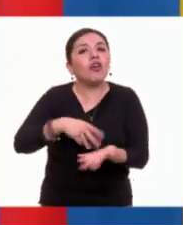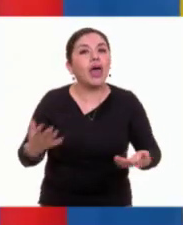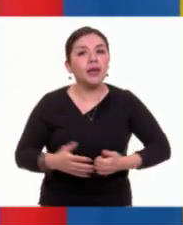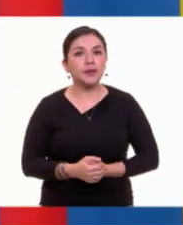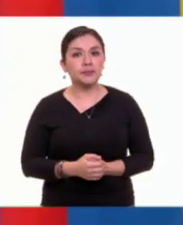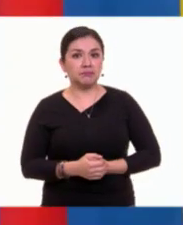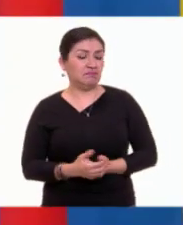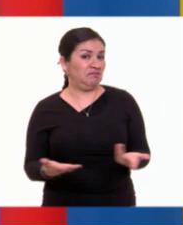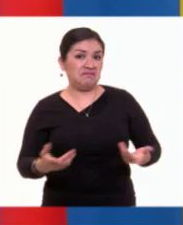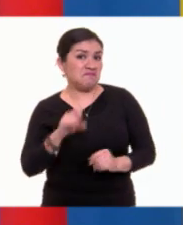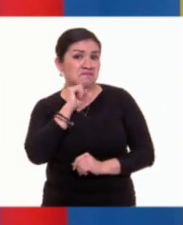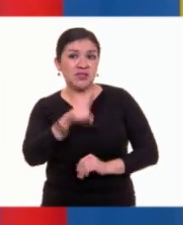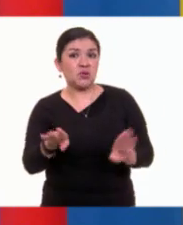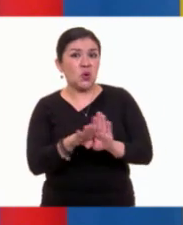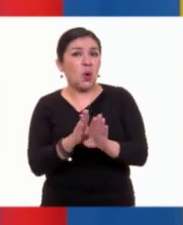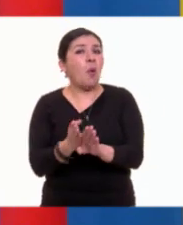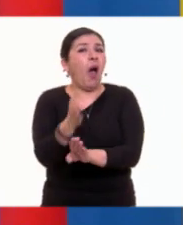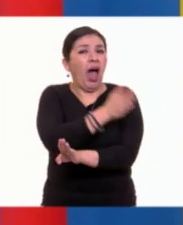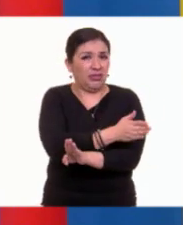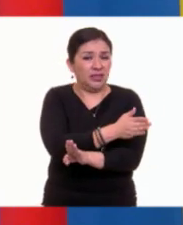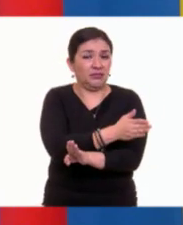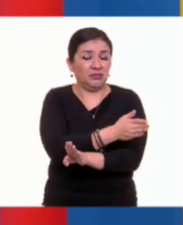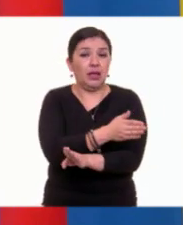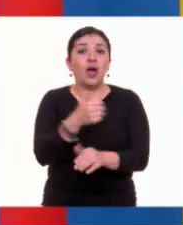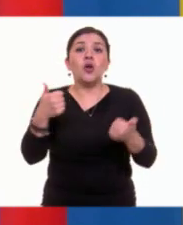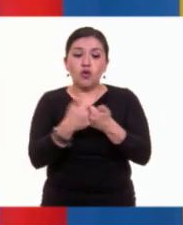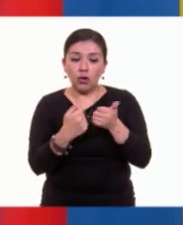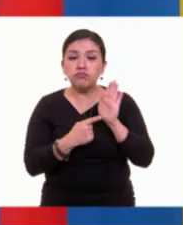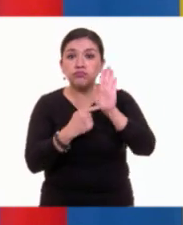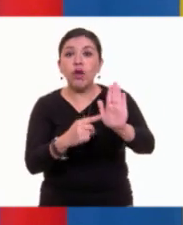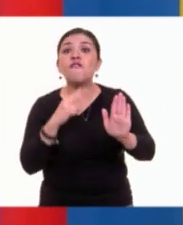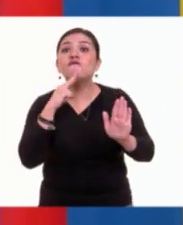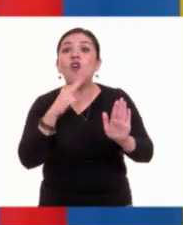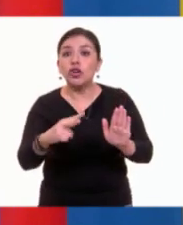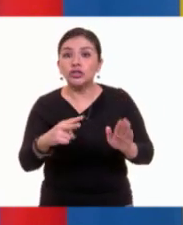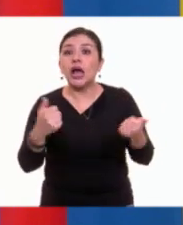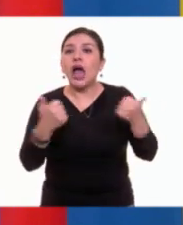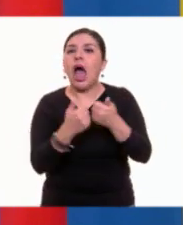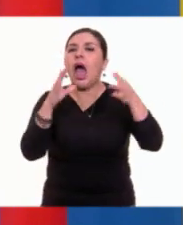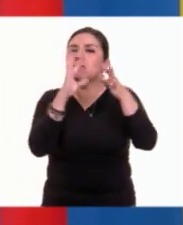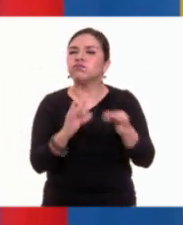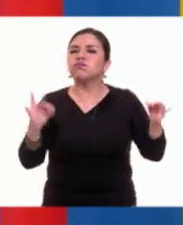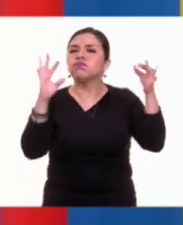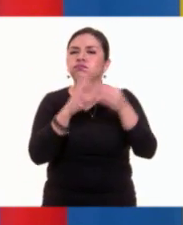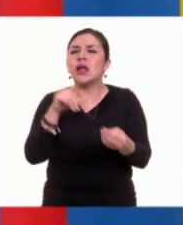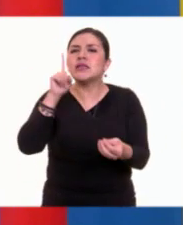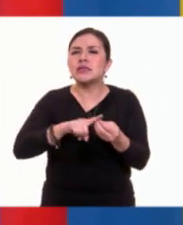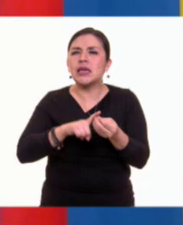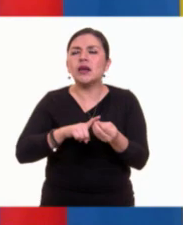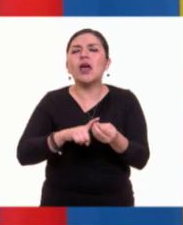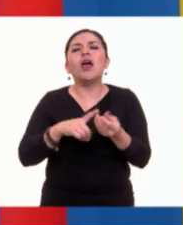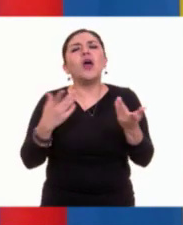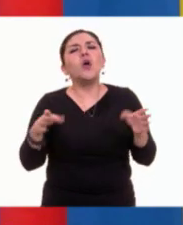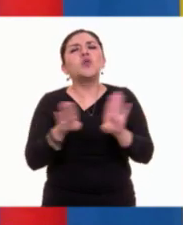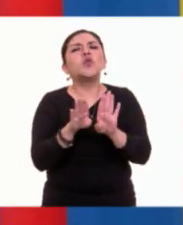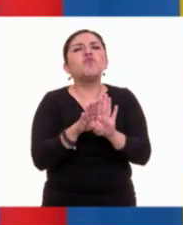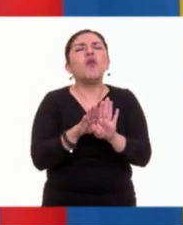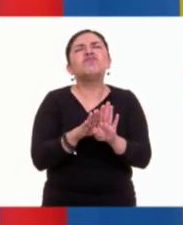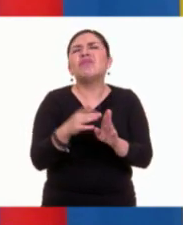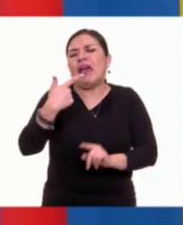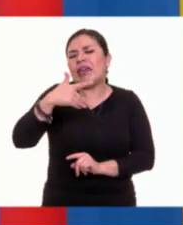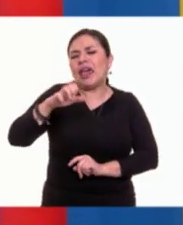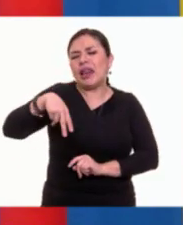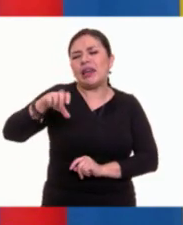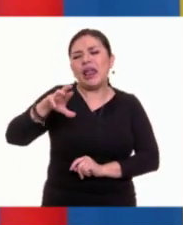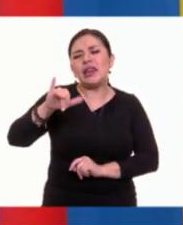Bueno, lo mismo que en el poema anterior. Los presenta la voz que habla y como genéricos, ¿no? Es decir,